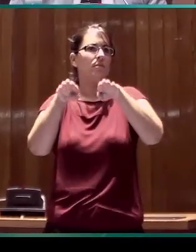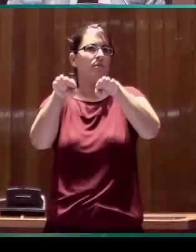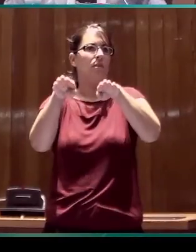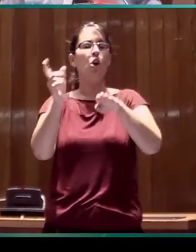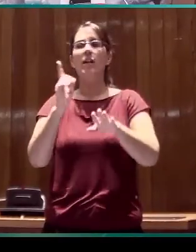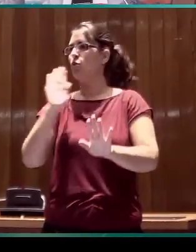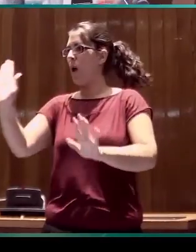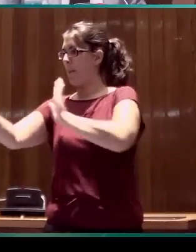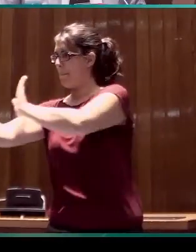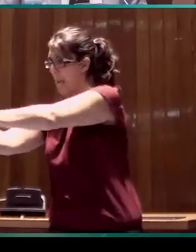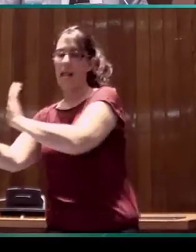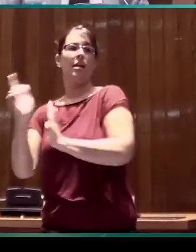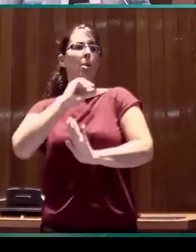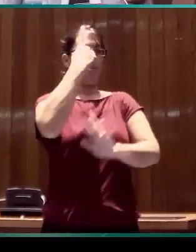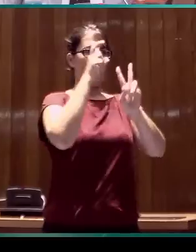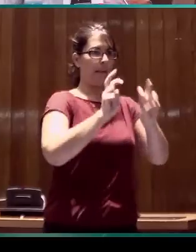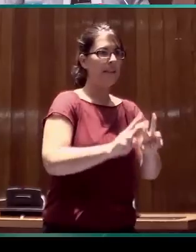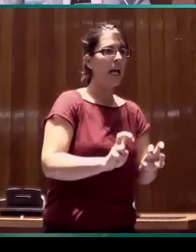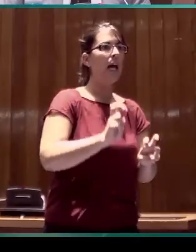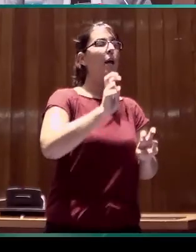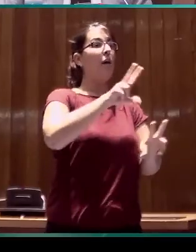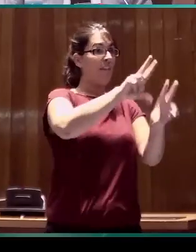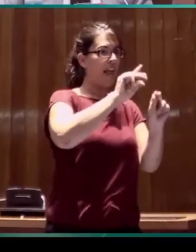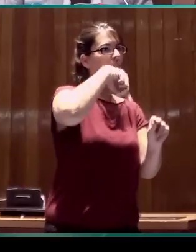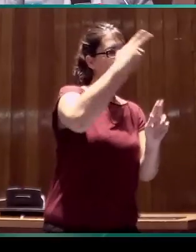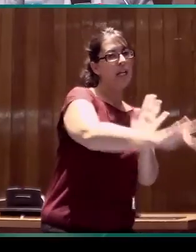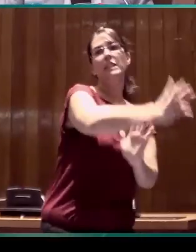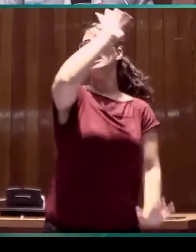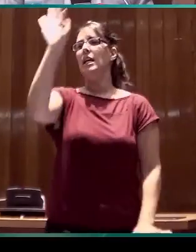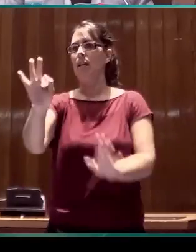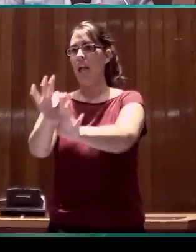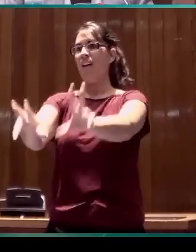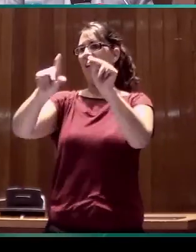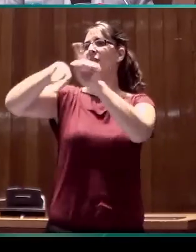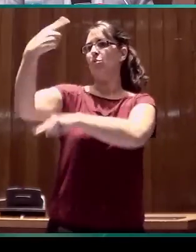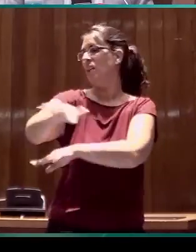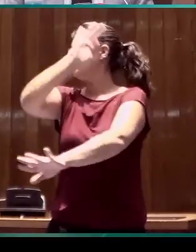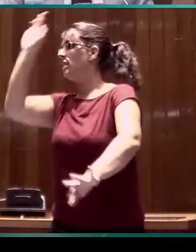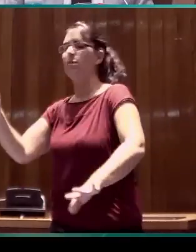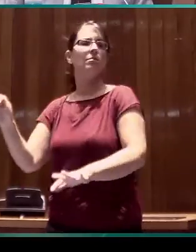investigar y luego ya veremos qué actuaciones podemos realizar de cara a la normalización.